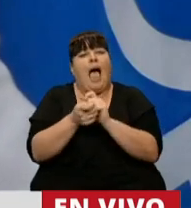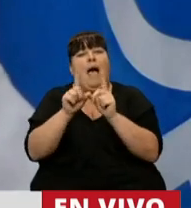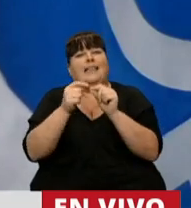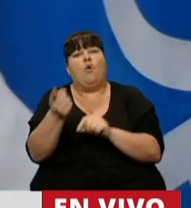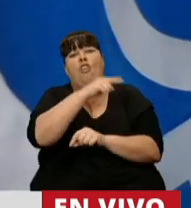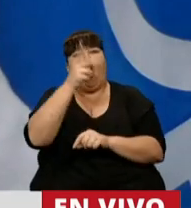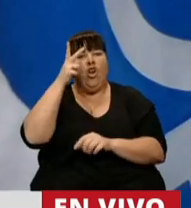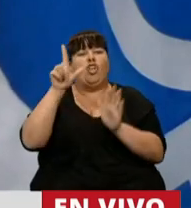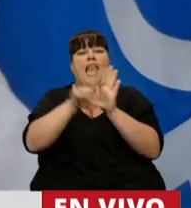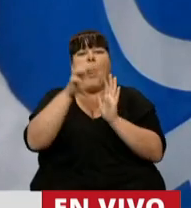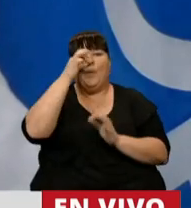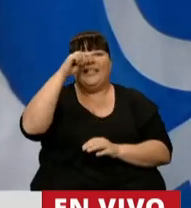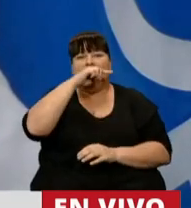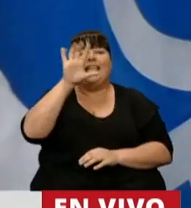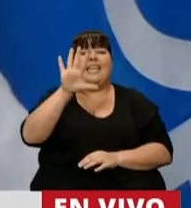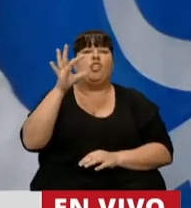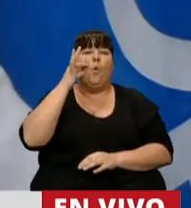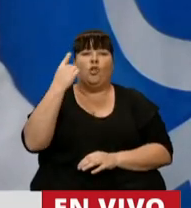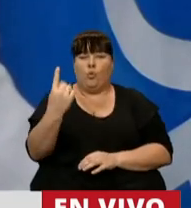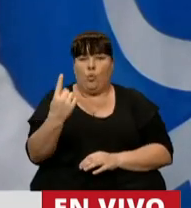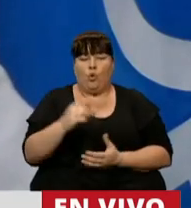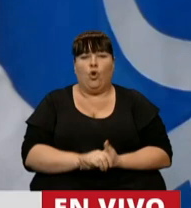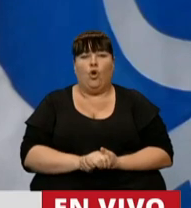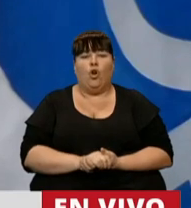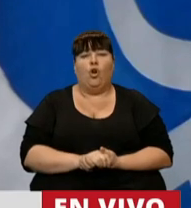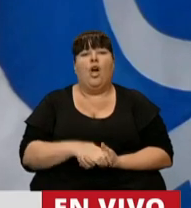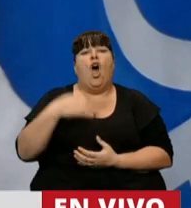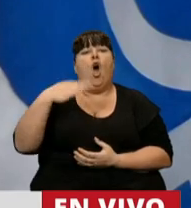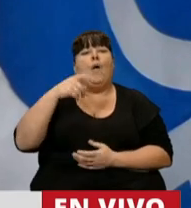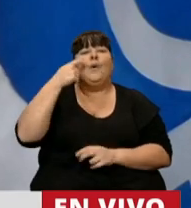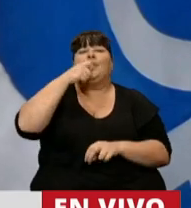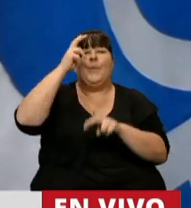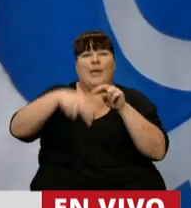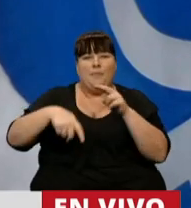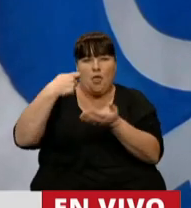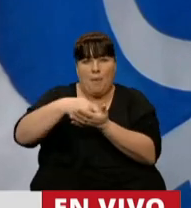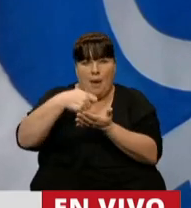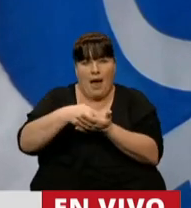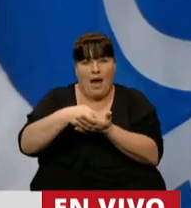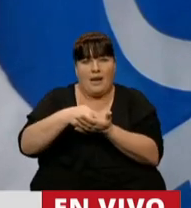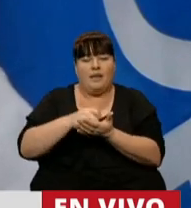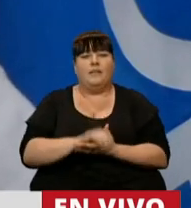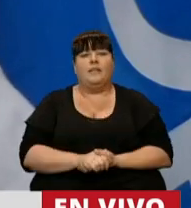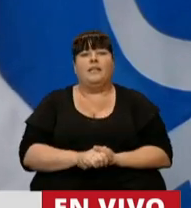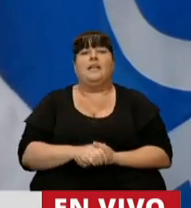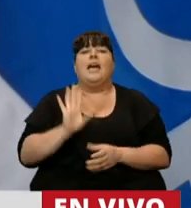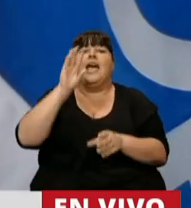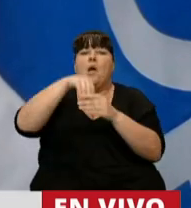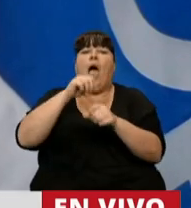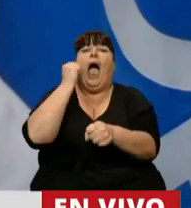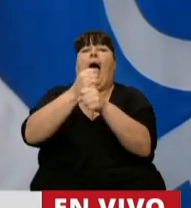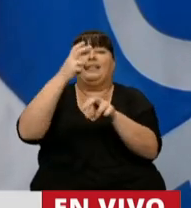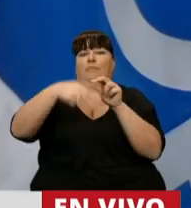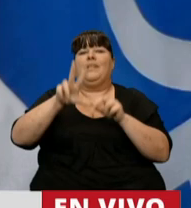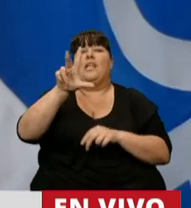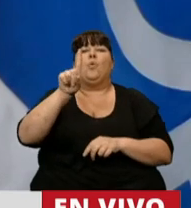artículo 8 de la ley 27.541, las obligaciones vencidas se incluyen hasta el 31